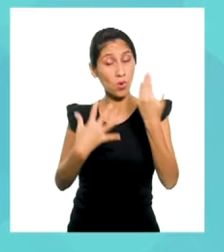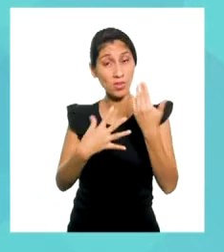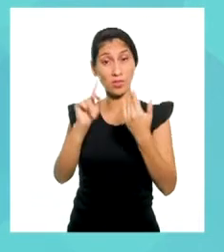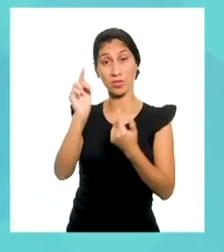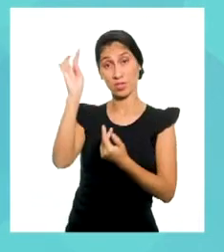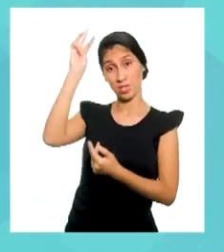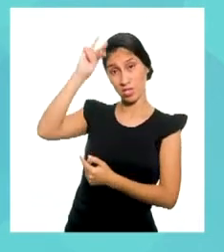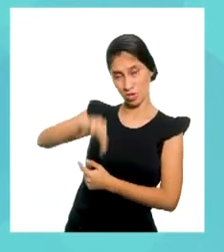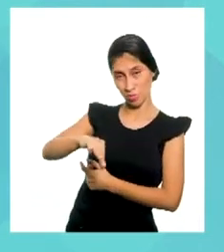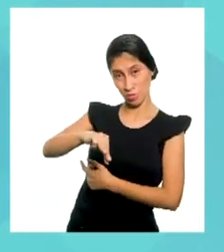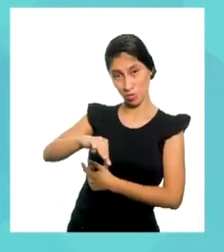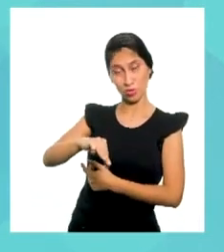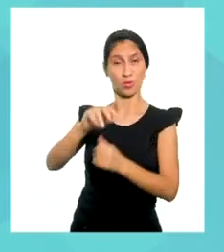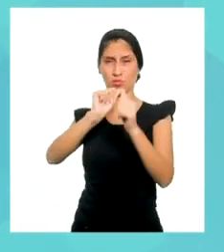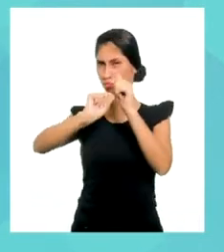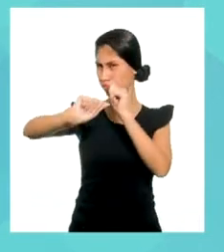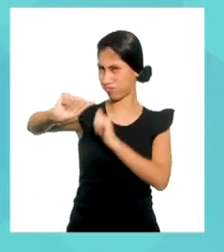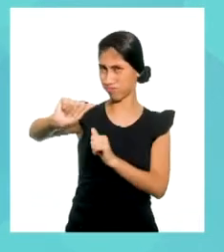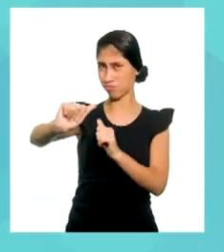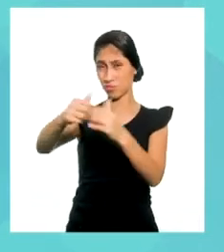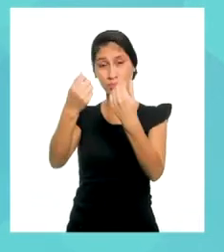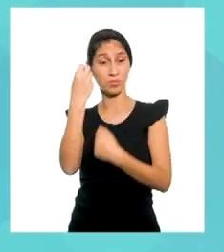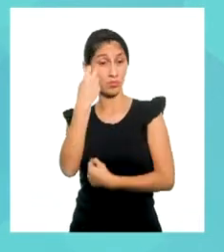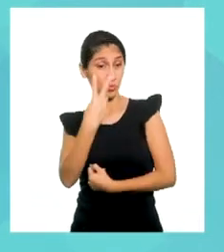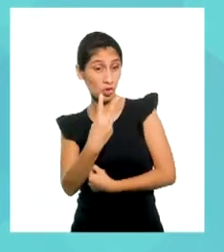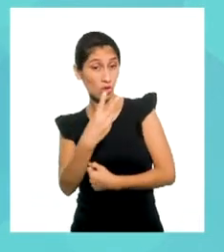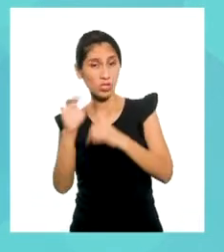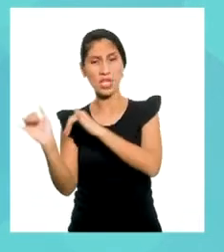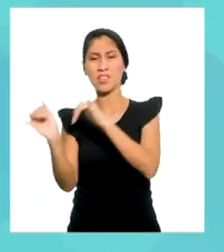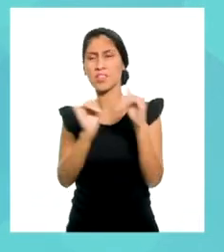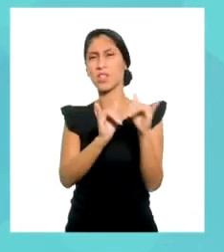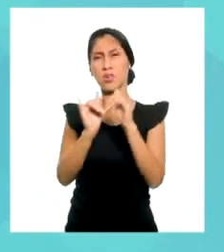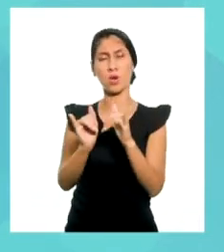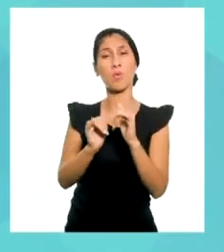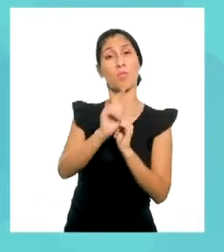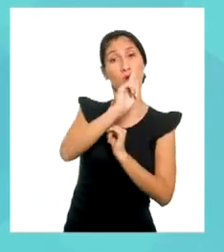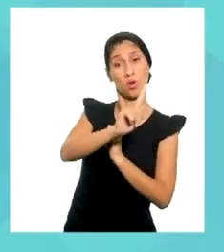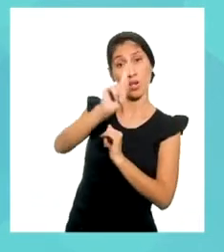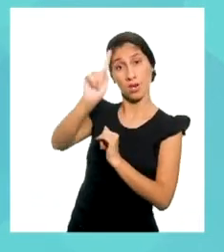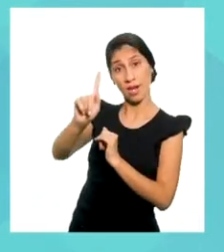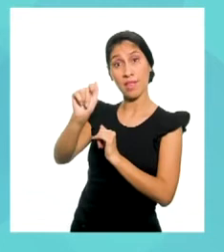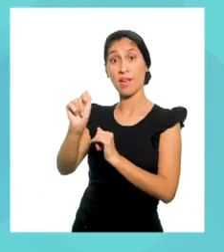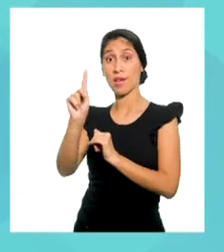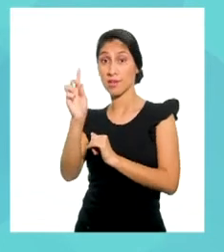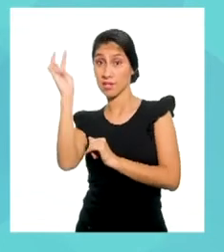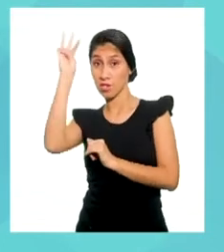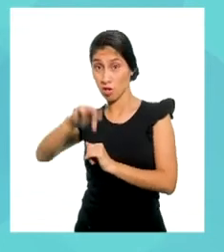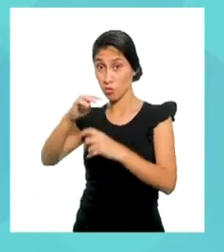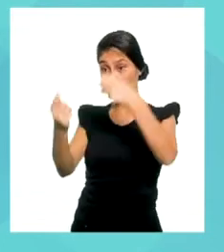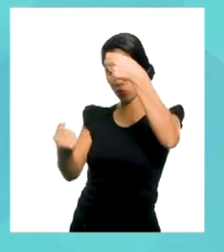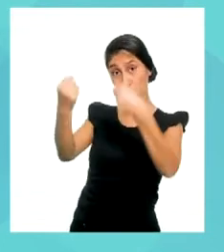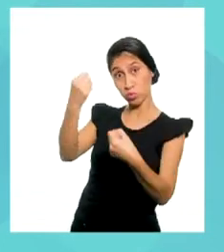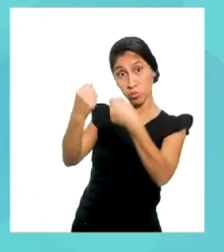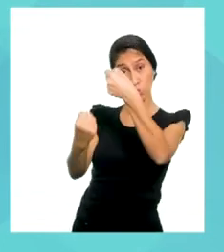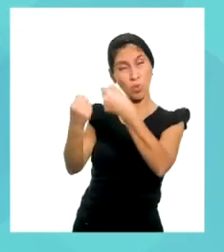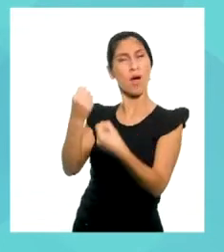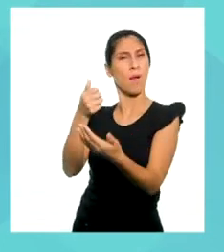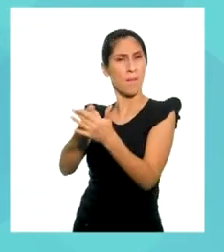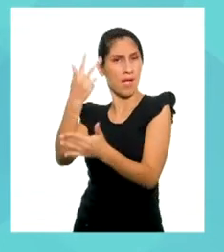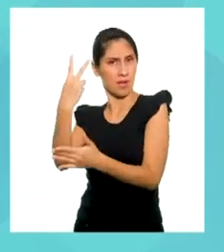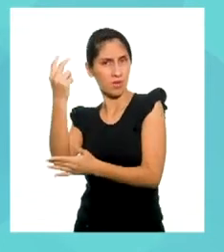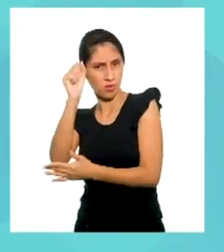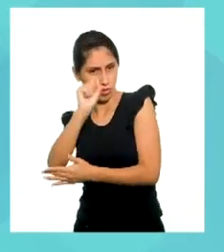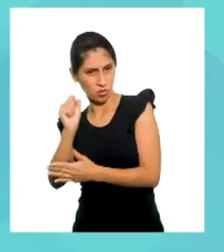kilómetros recorridos. 2 es el precio por kilómetro y tenemos, a diferencia de la función